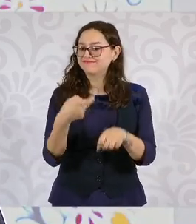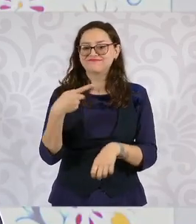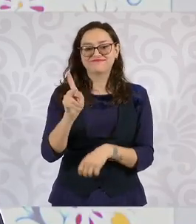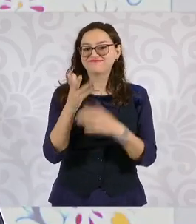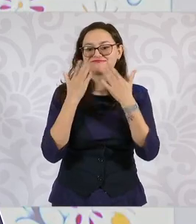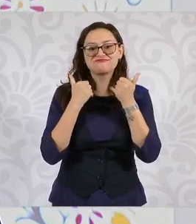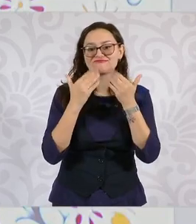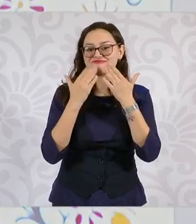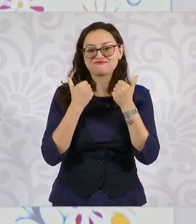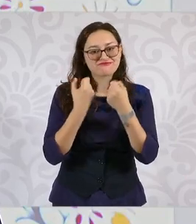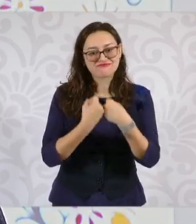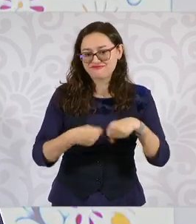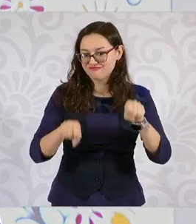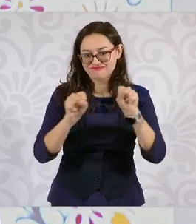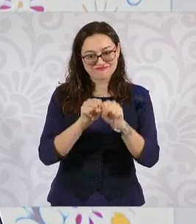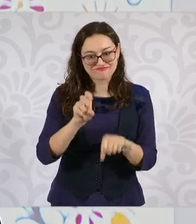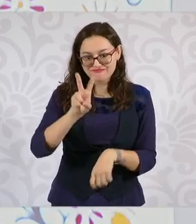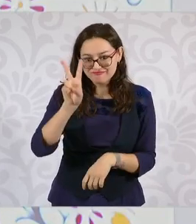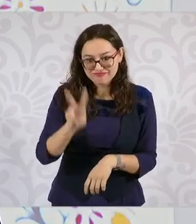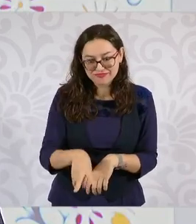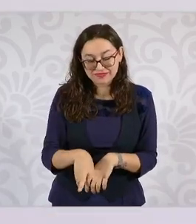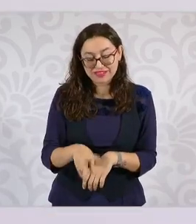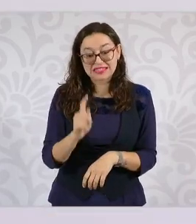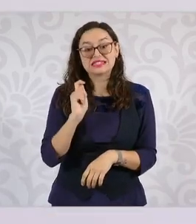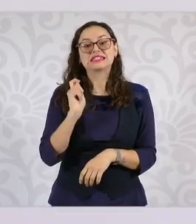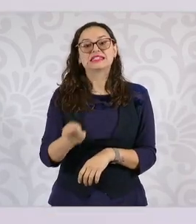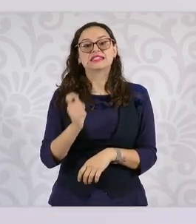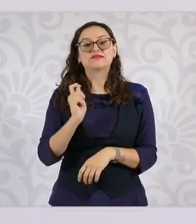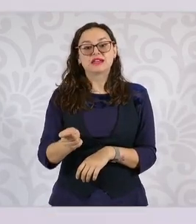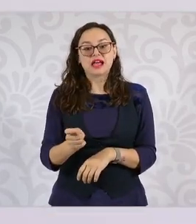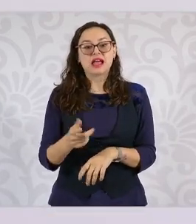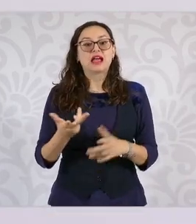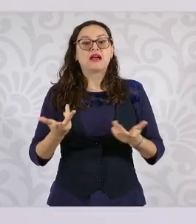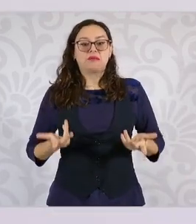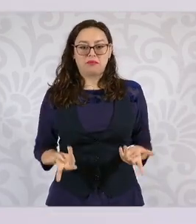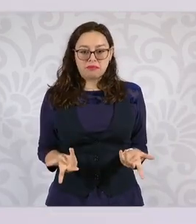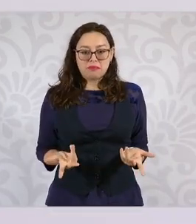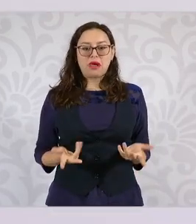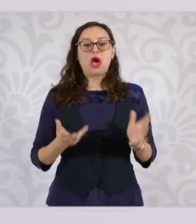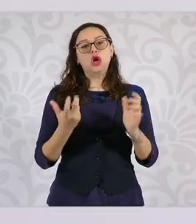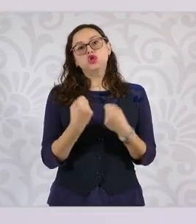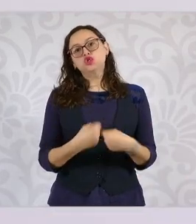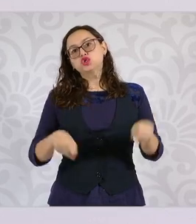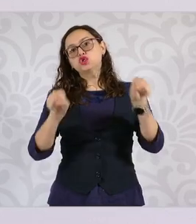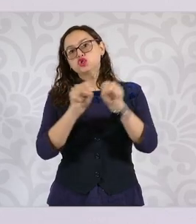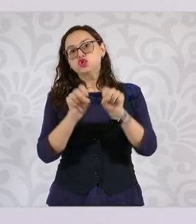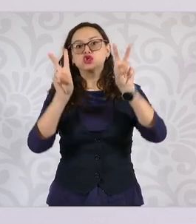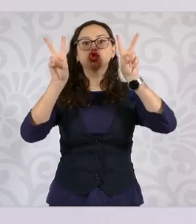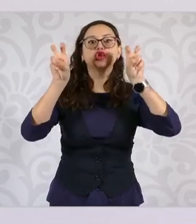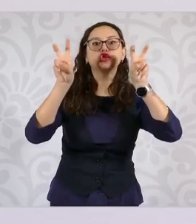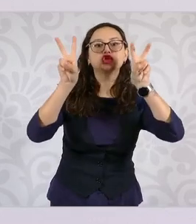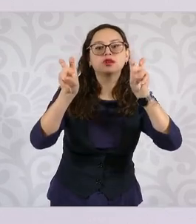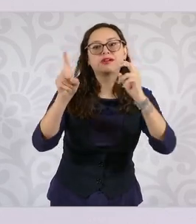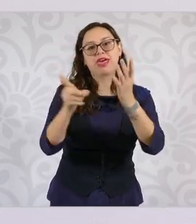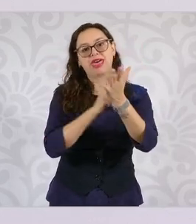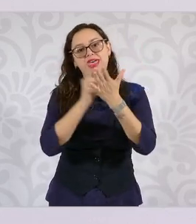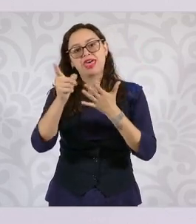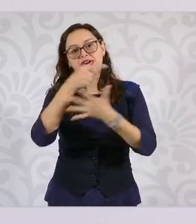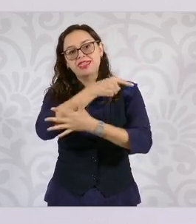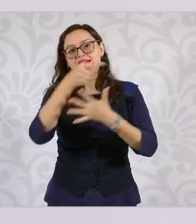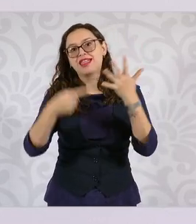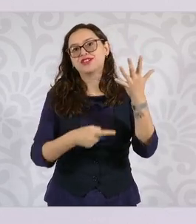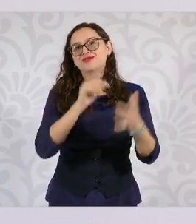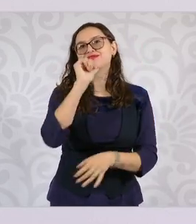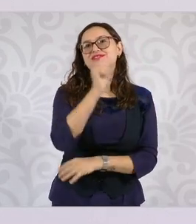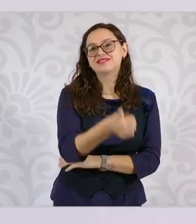para evitar incorporar a las y los trabajadores a los derechos que deben de tener. Si fueran socios,